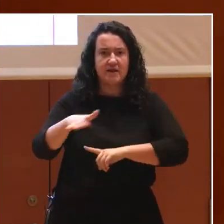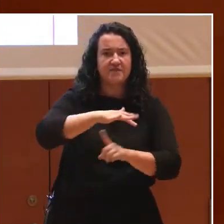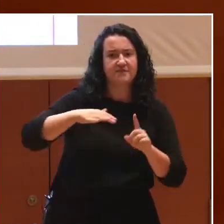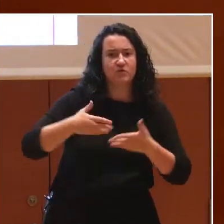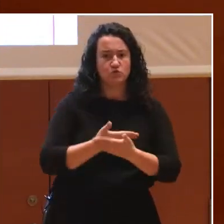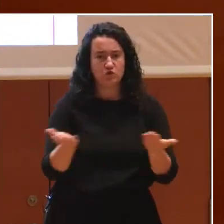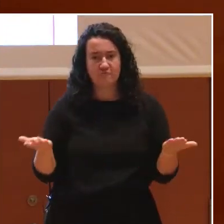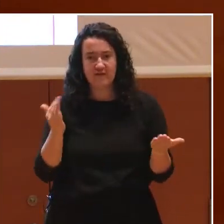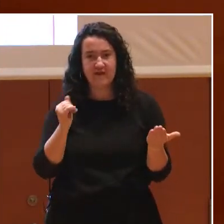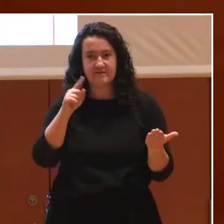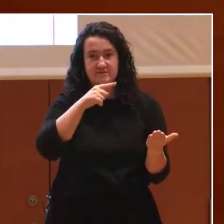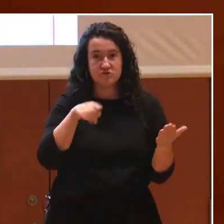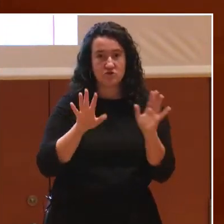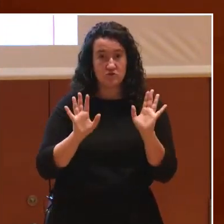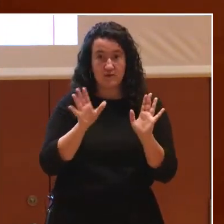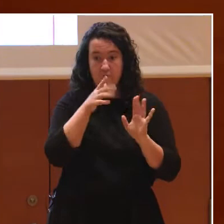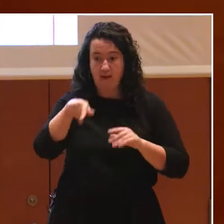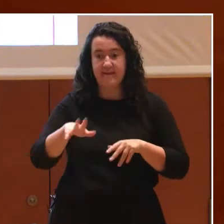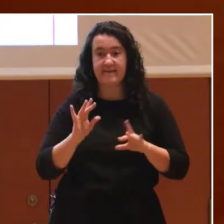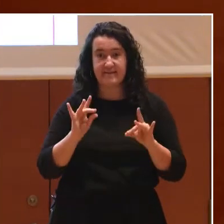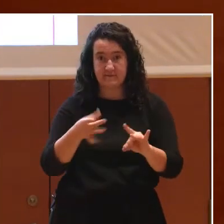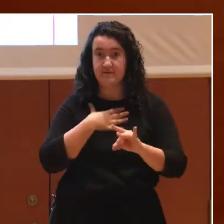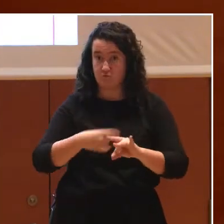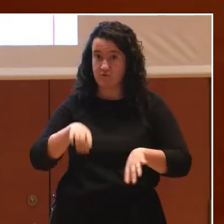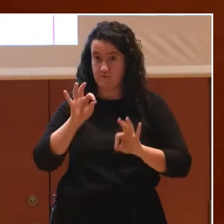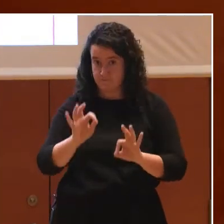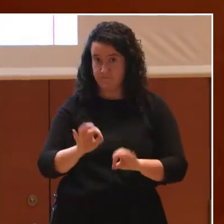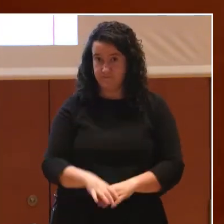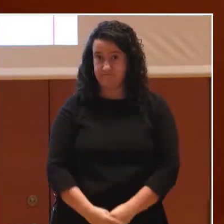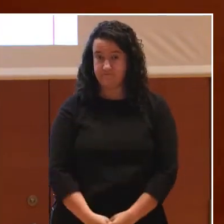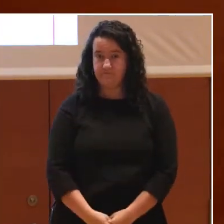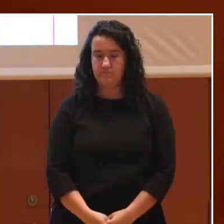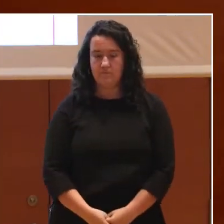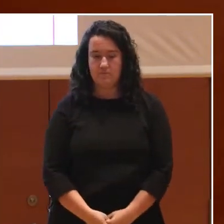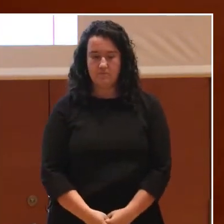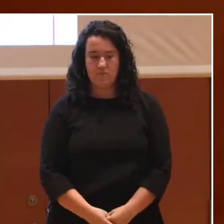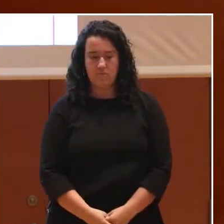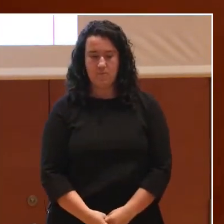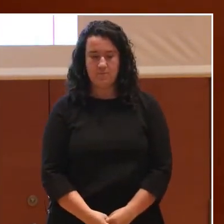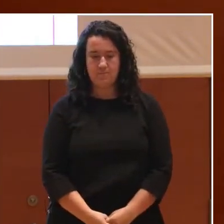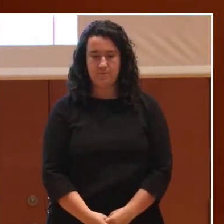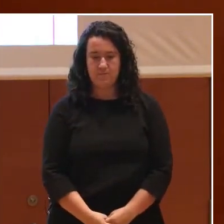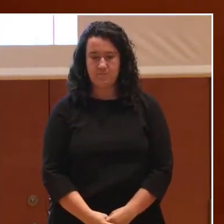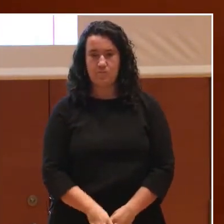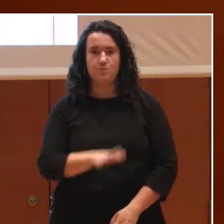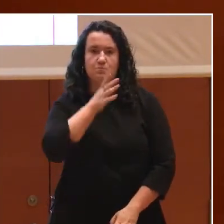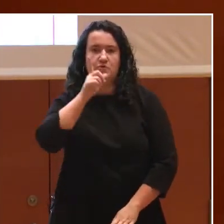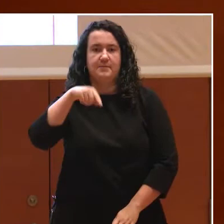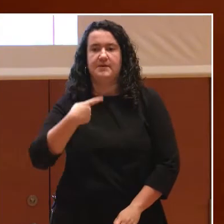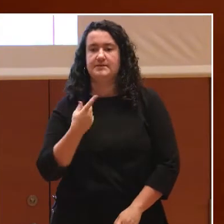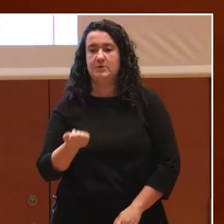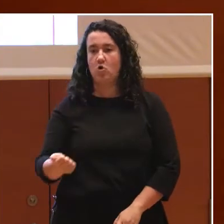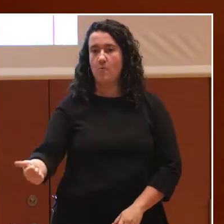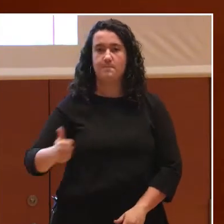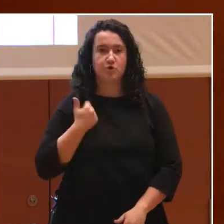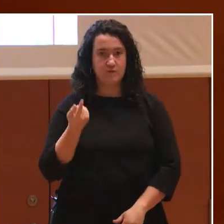realmente vamos a poder intervenir, porque es también un rasgo de oportunidad crear o